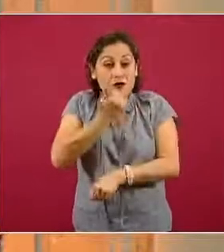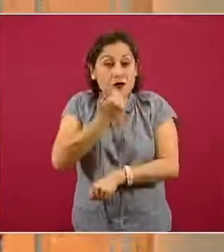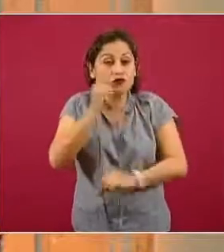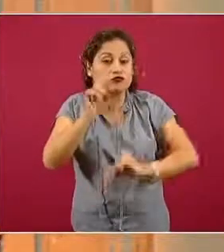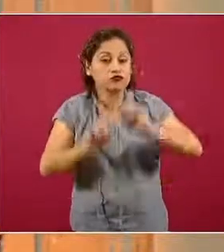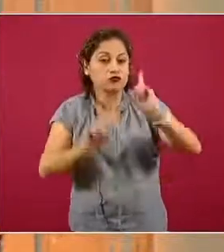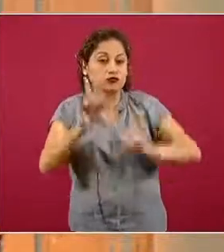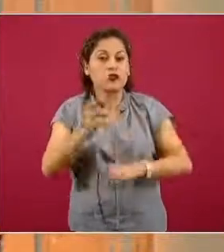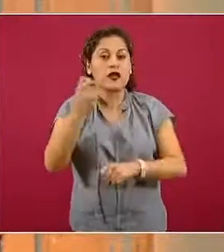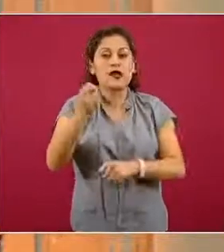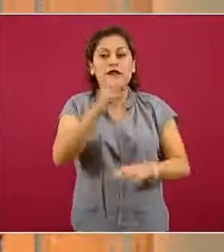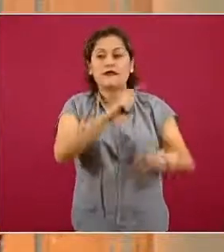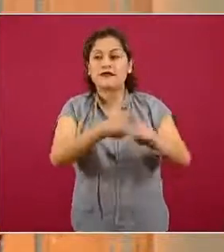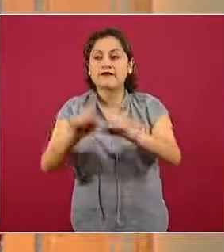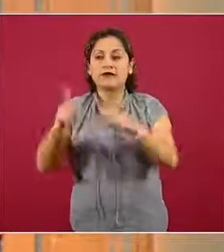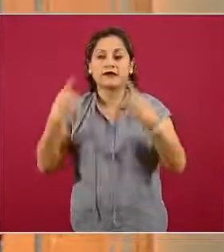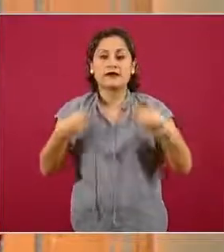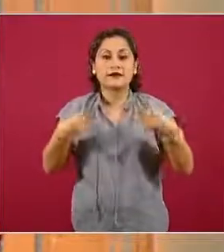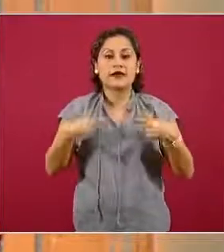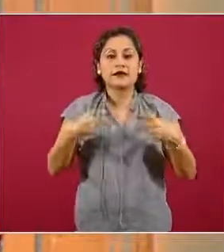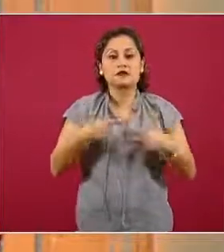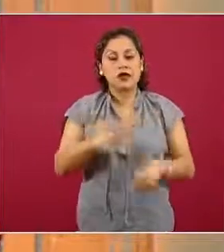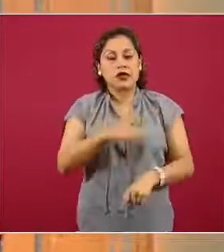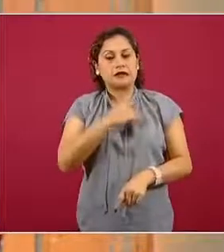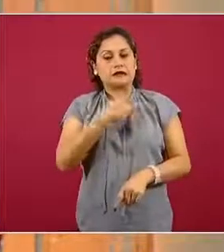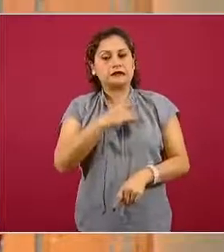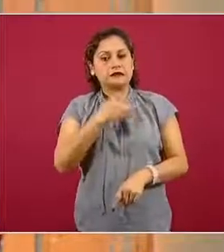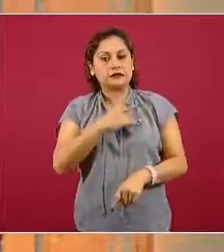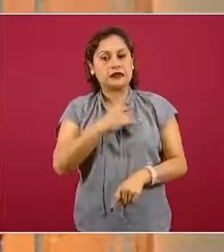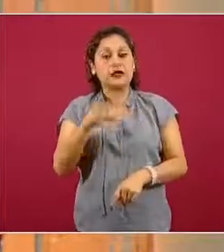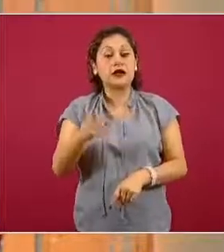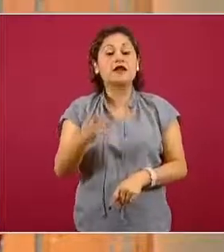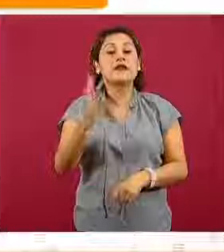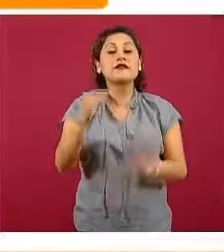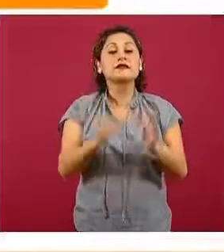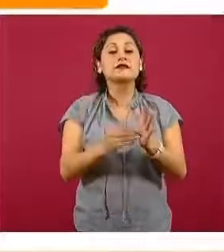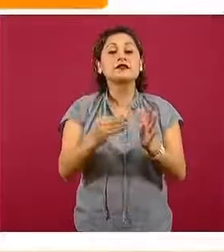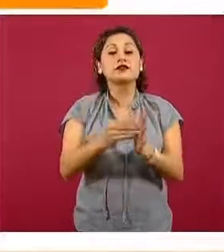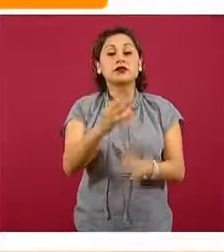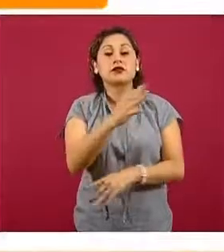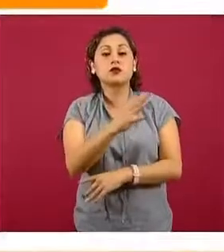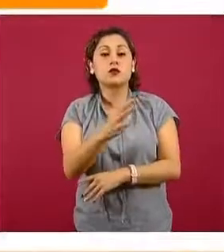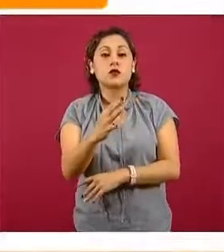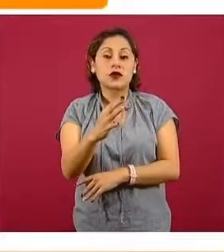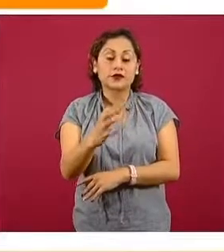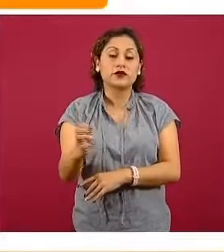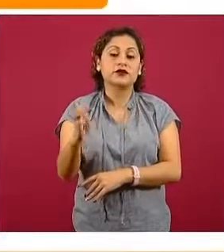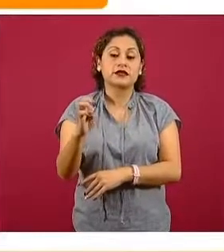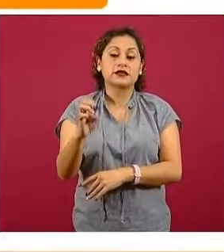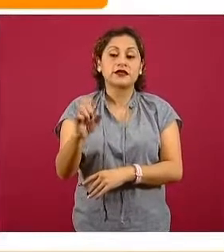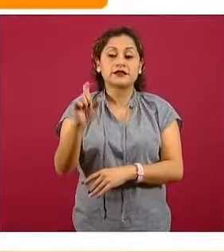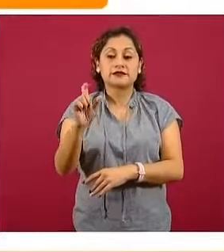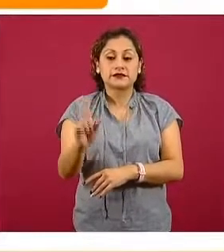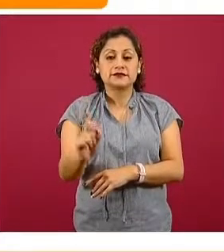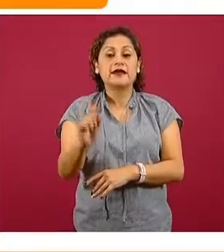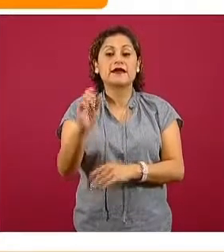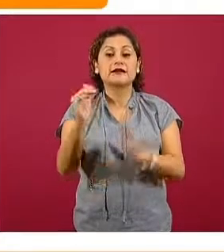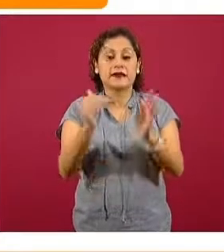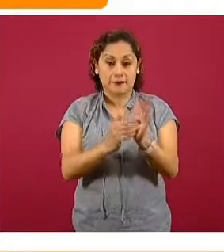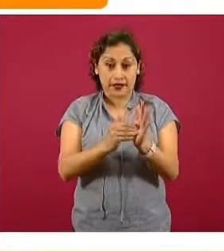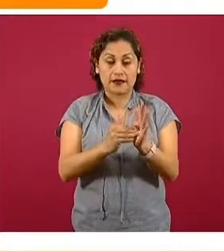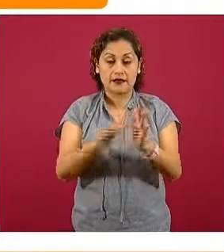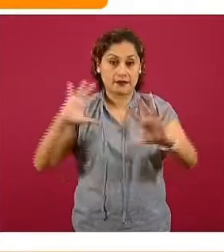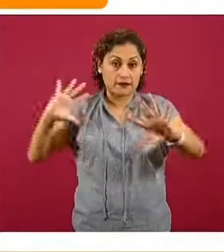presentado signos y síntomas de la enfermedad, más de 3 millones 420 mil ya para el día de hoy y que están